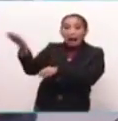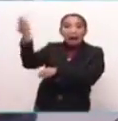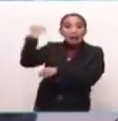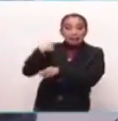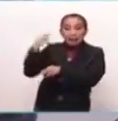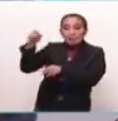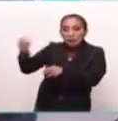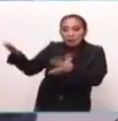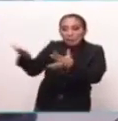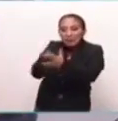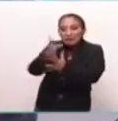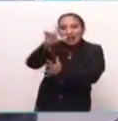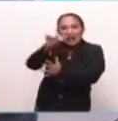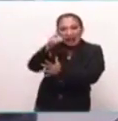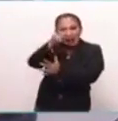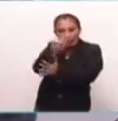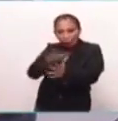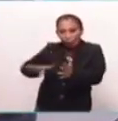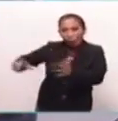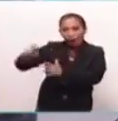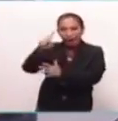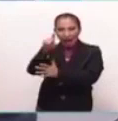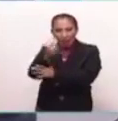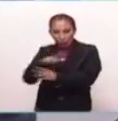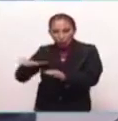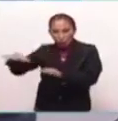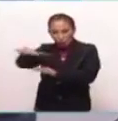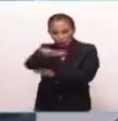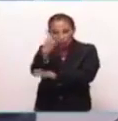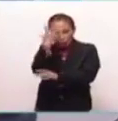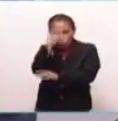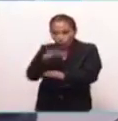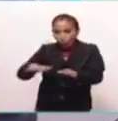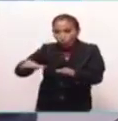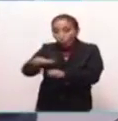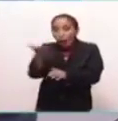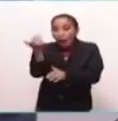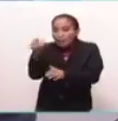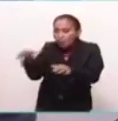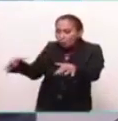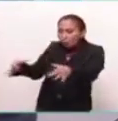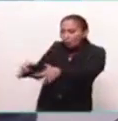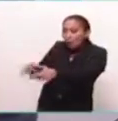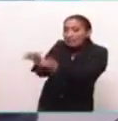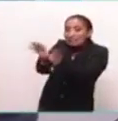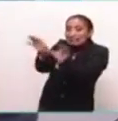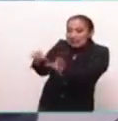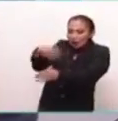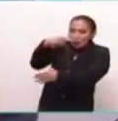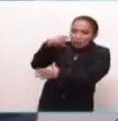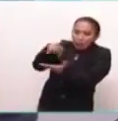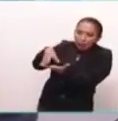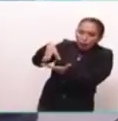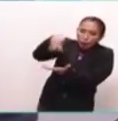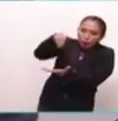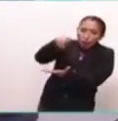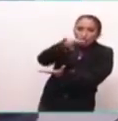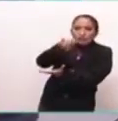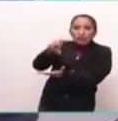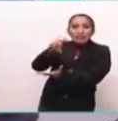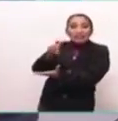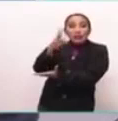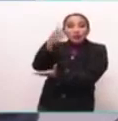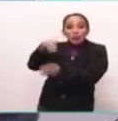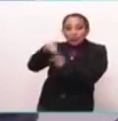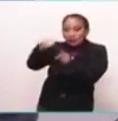parte del Gran Lago que conformaba la zona lacustre de la Cuenca de México, un pequeño cerro se levanta 234